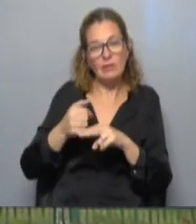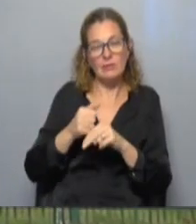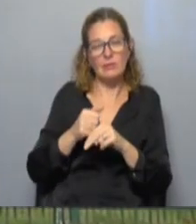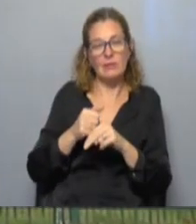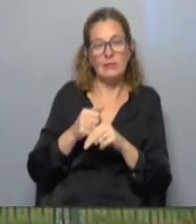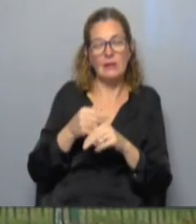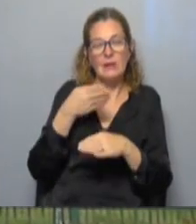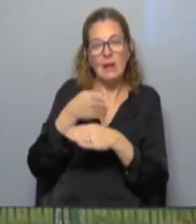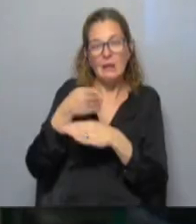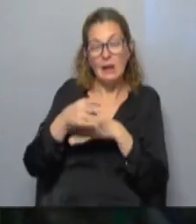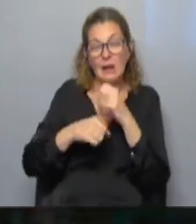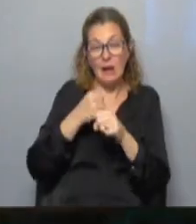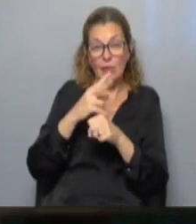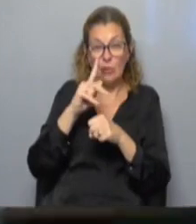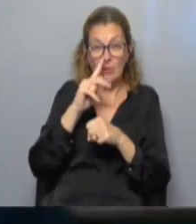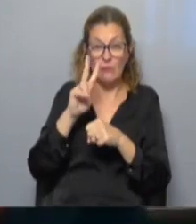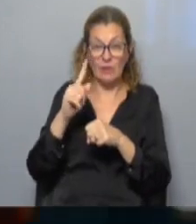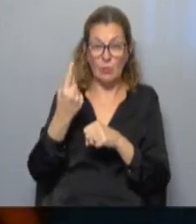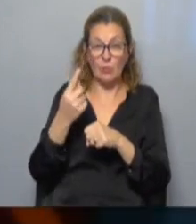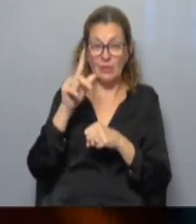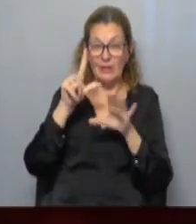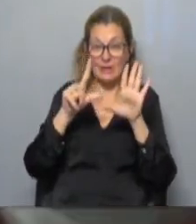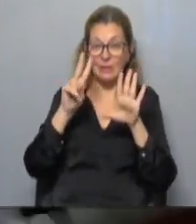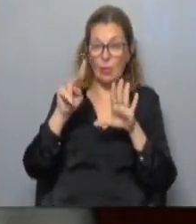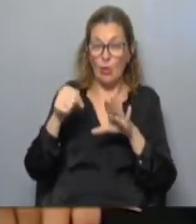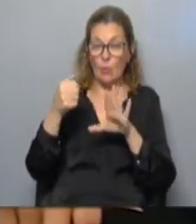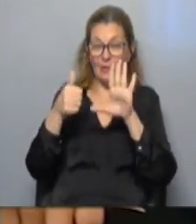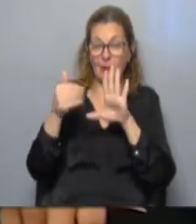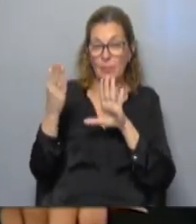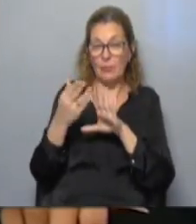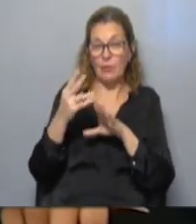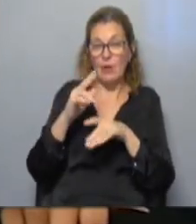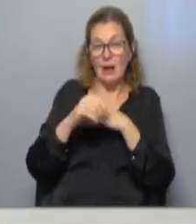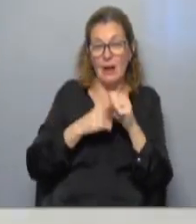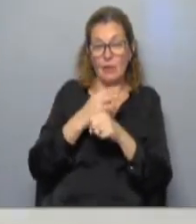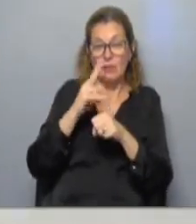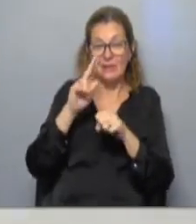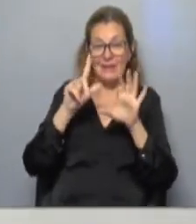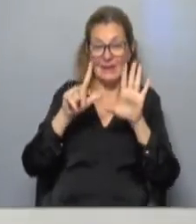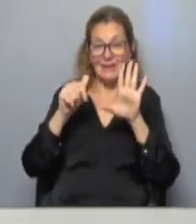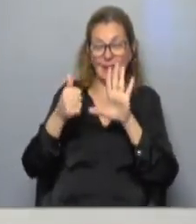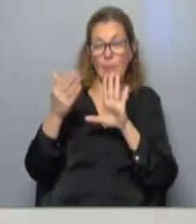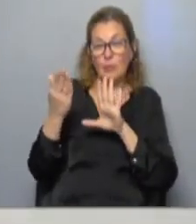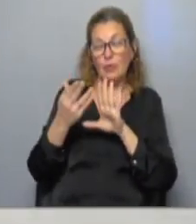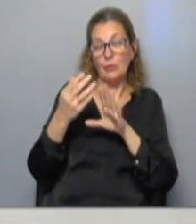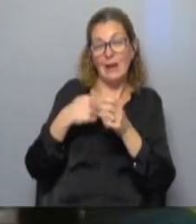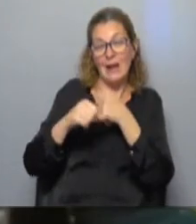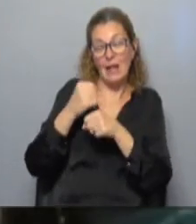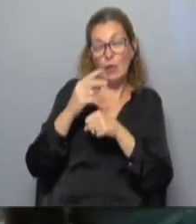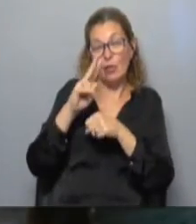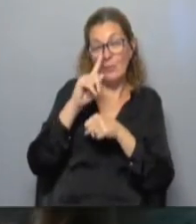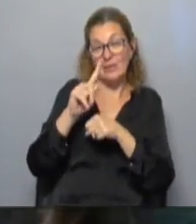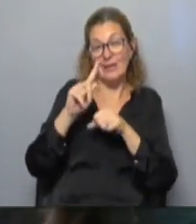La asistencia en 2021 se ubicó en 72,6%, mientras que en 2020 fue de 76% y en 2019,